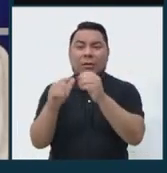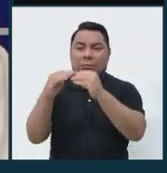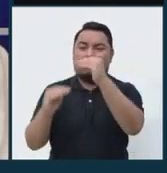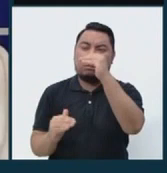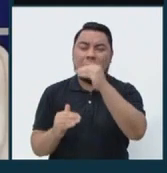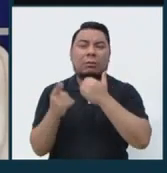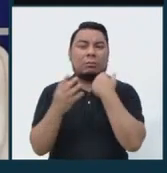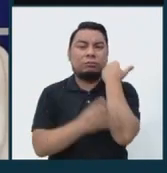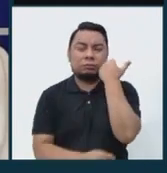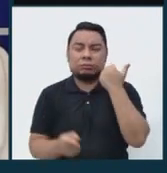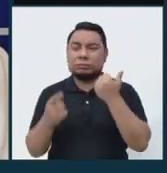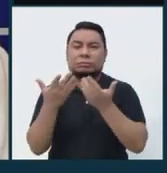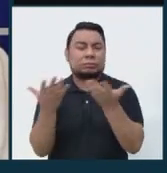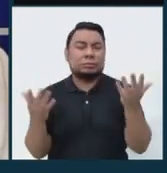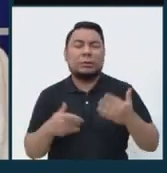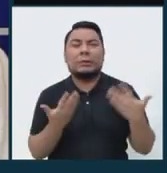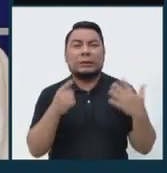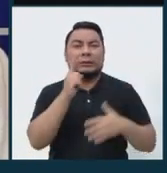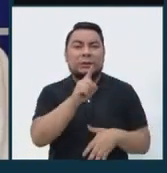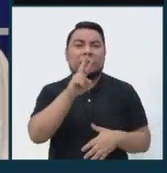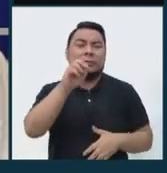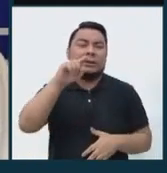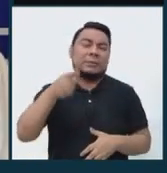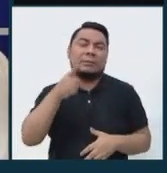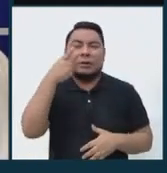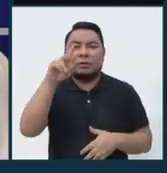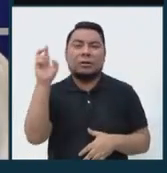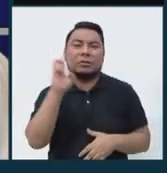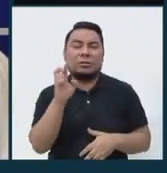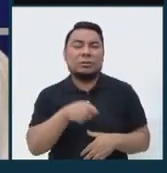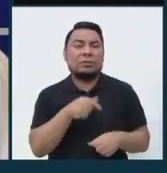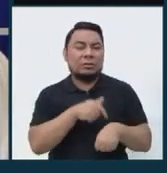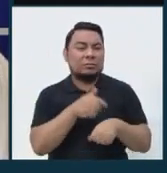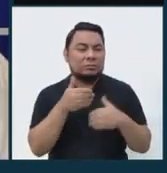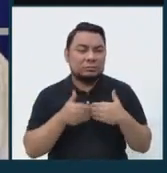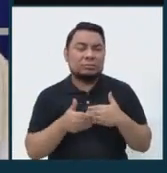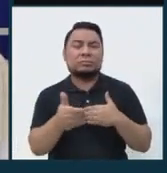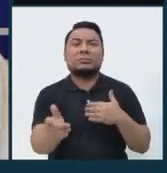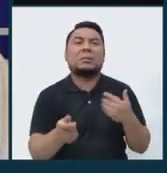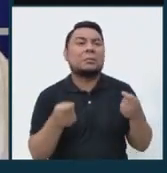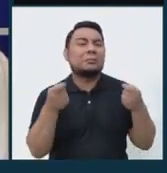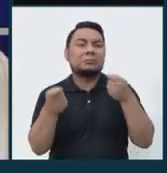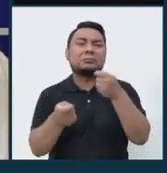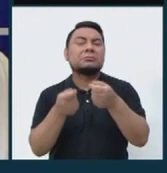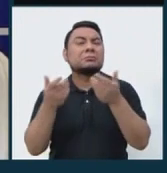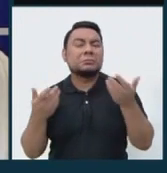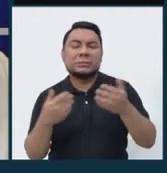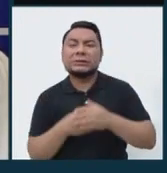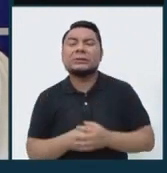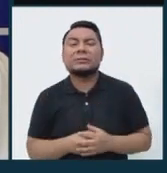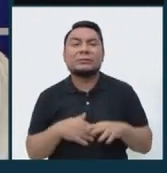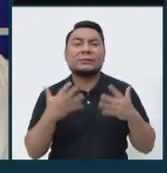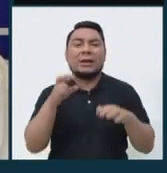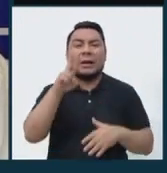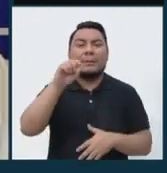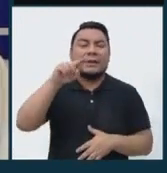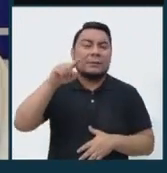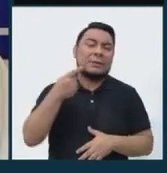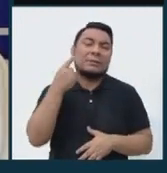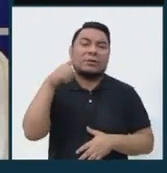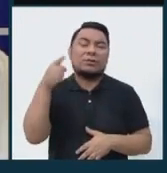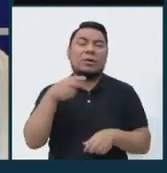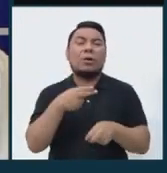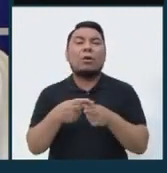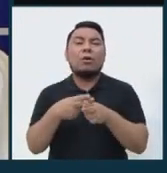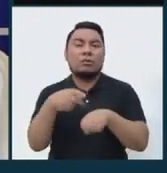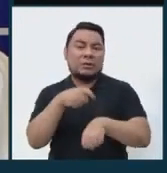de casi 120 mil millones de dólares en el largo plazo y también casi 20 mil millones en el corto